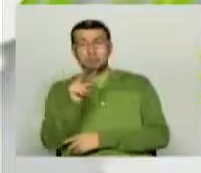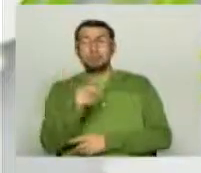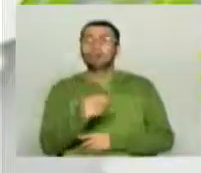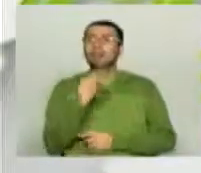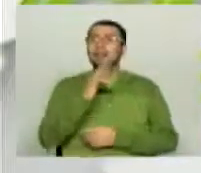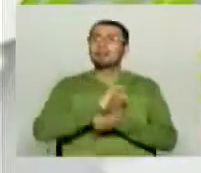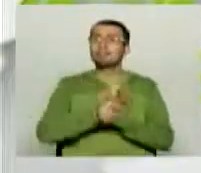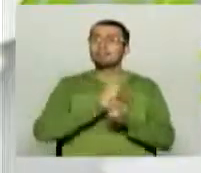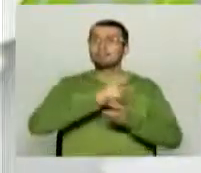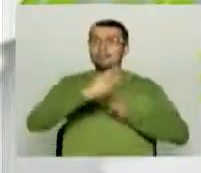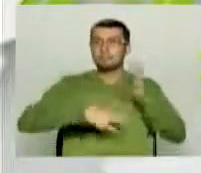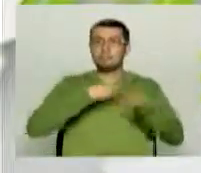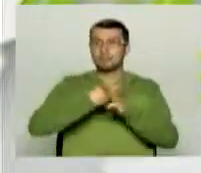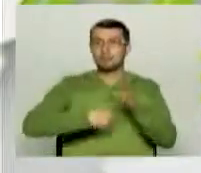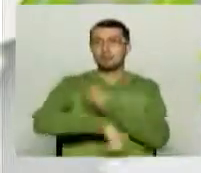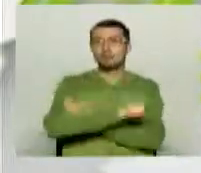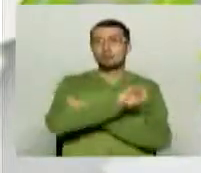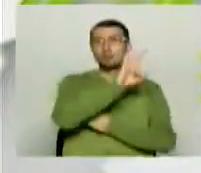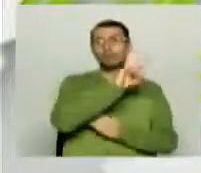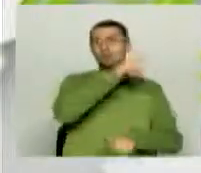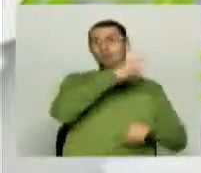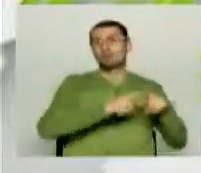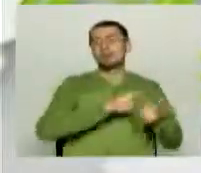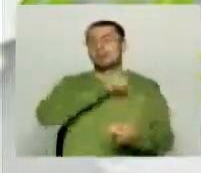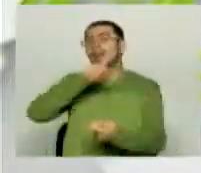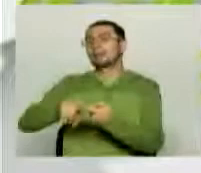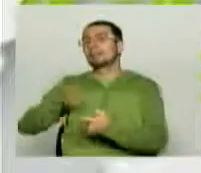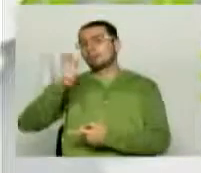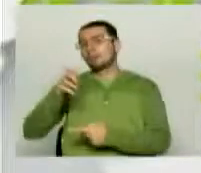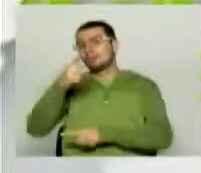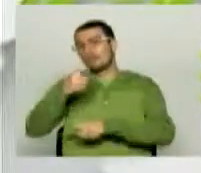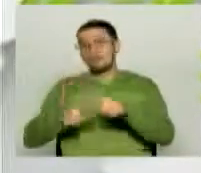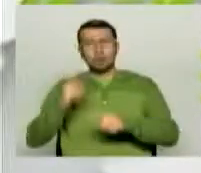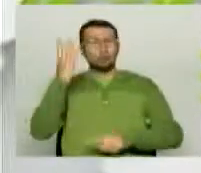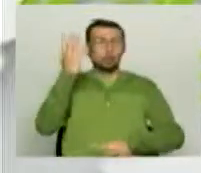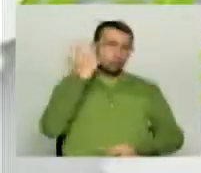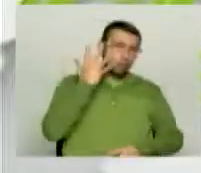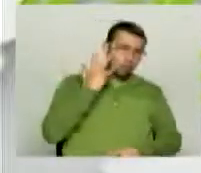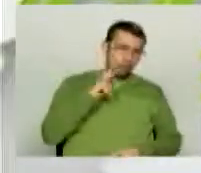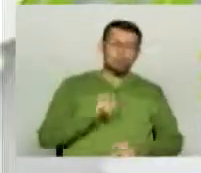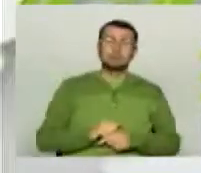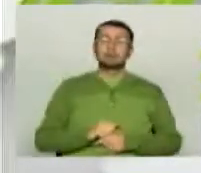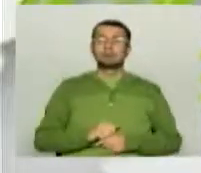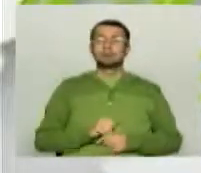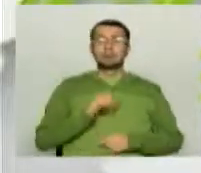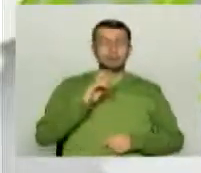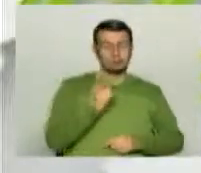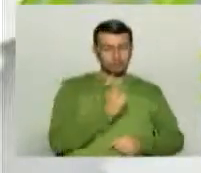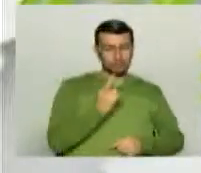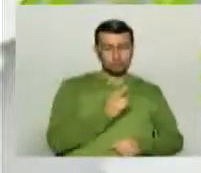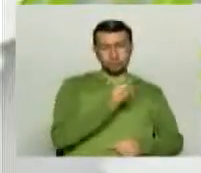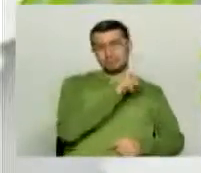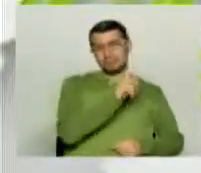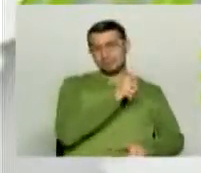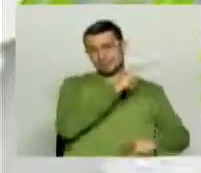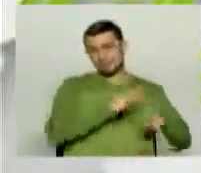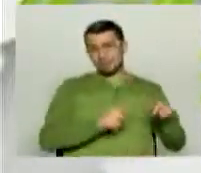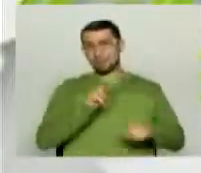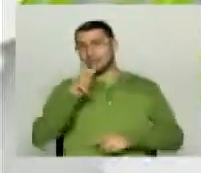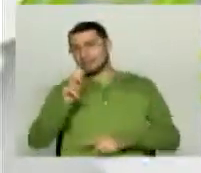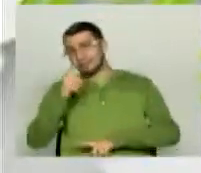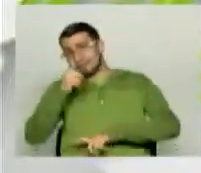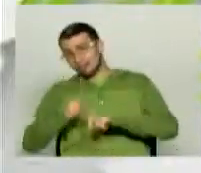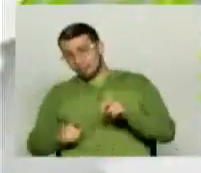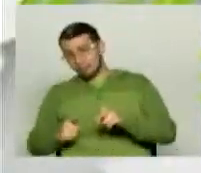mundialísimo de 8 y media a 9 y media todas las noches reemisión al día siguiente entre las 6 y media y las 7 y media excepto los jueves que tendremos